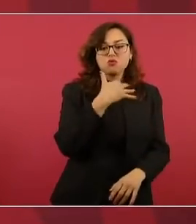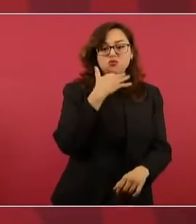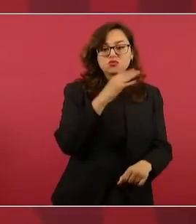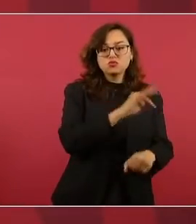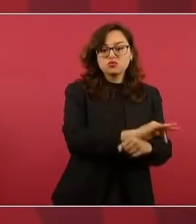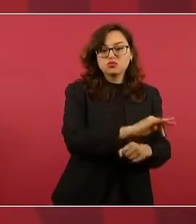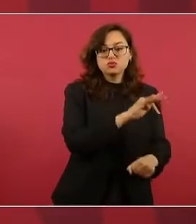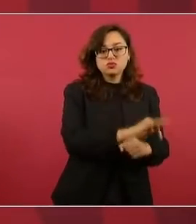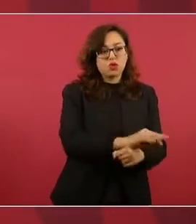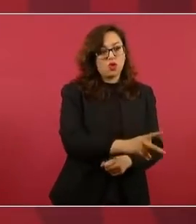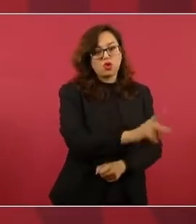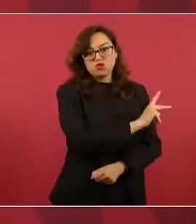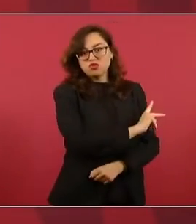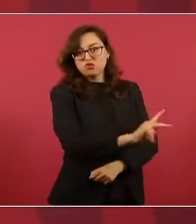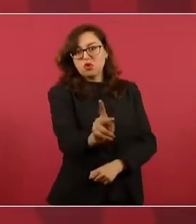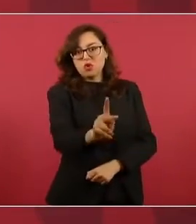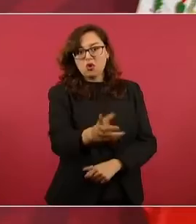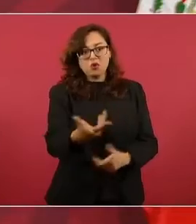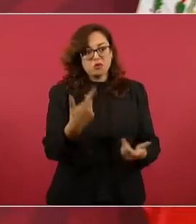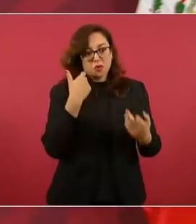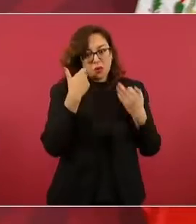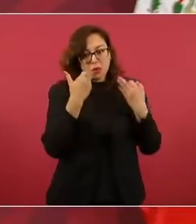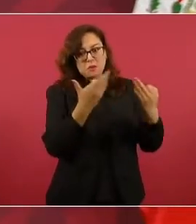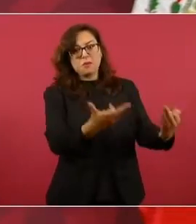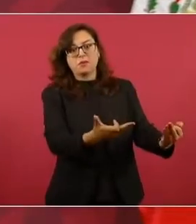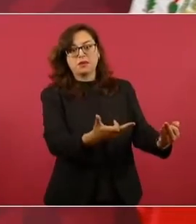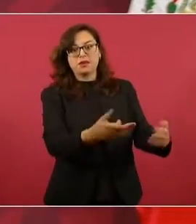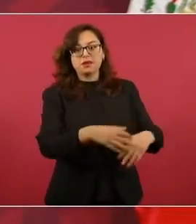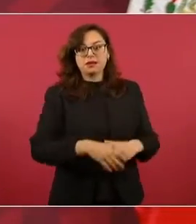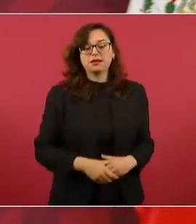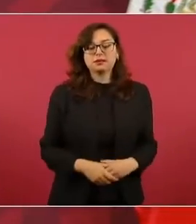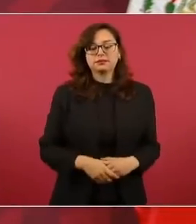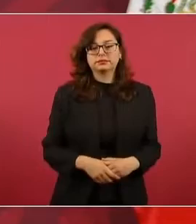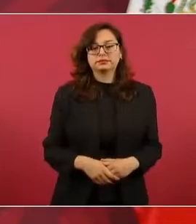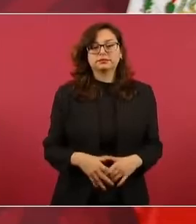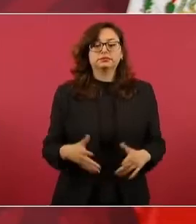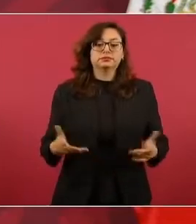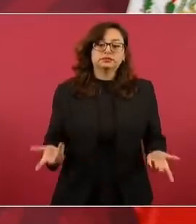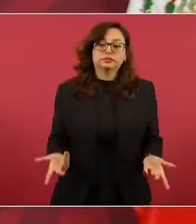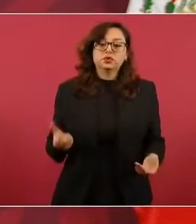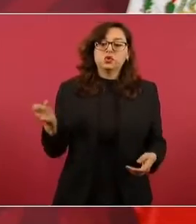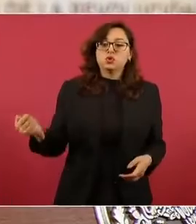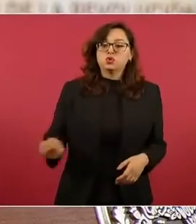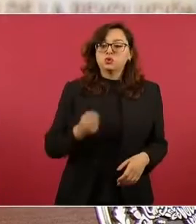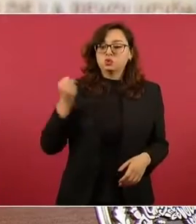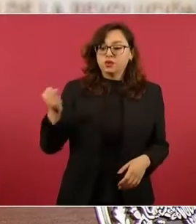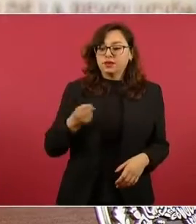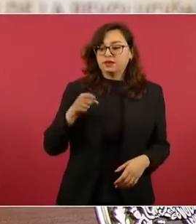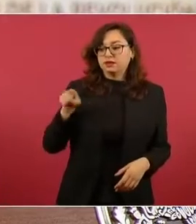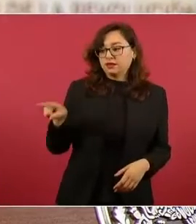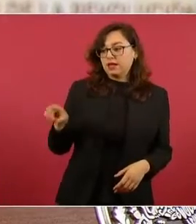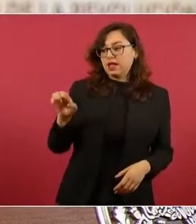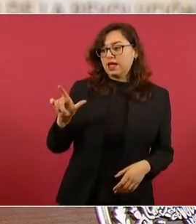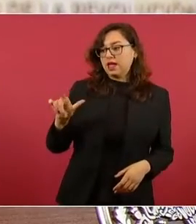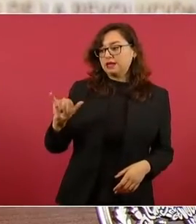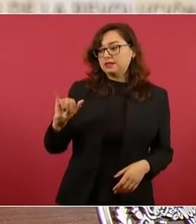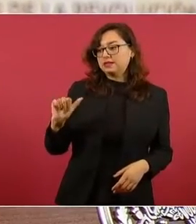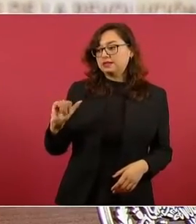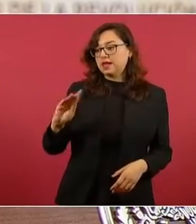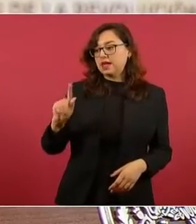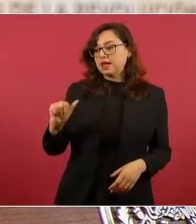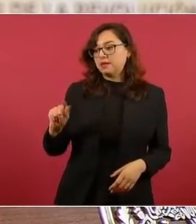Afortunadamente, como lo menciona Elizabeth y yo lo repito cada vez más, la gente